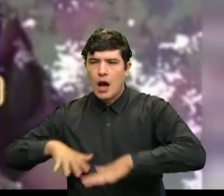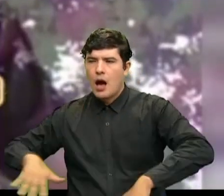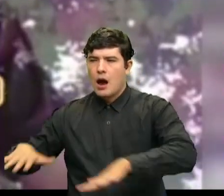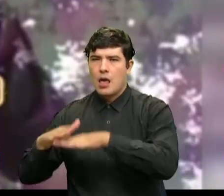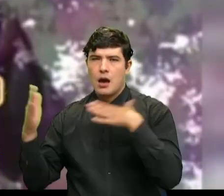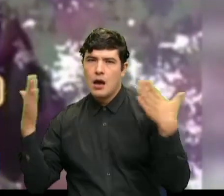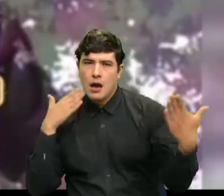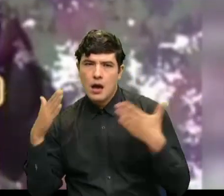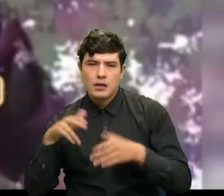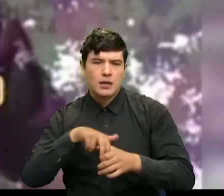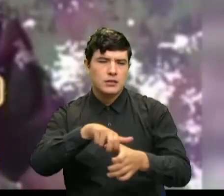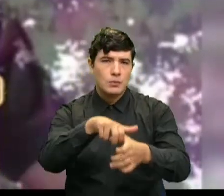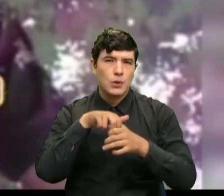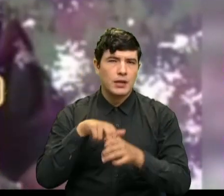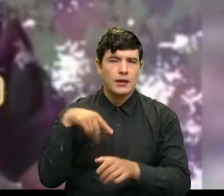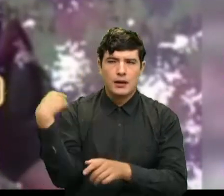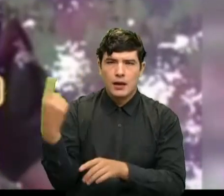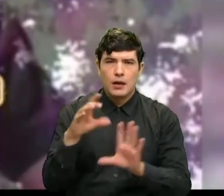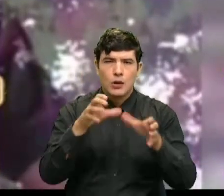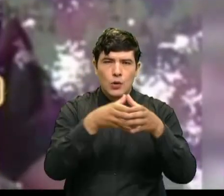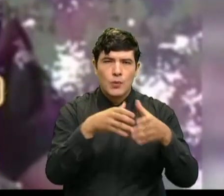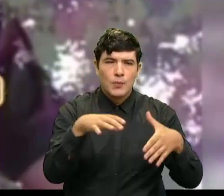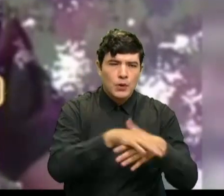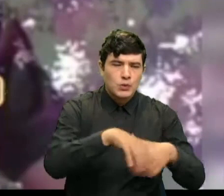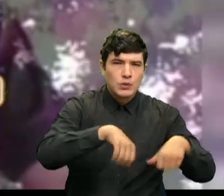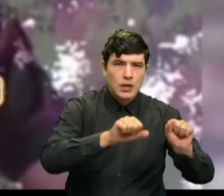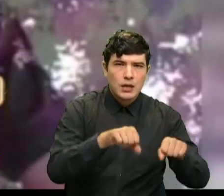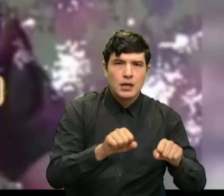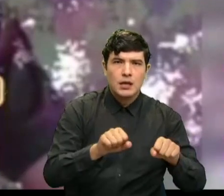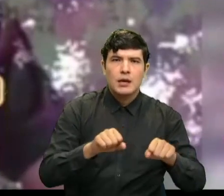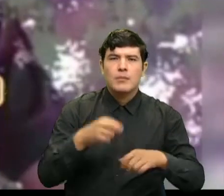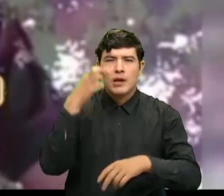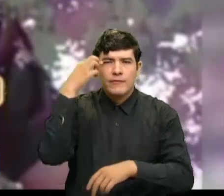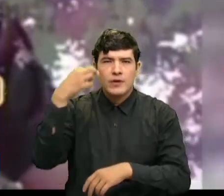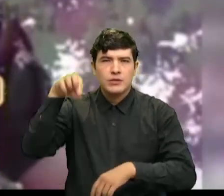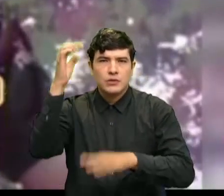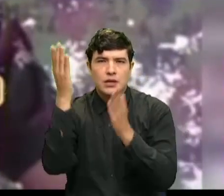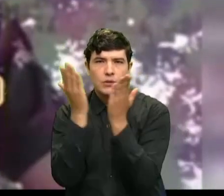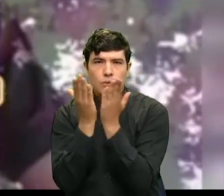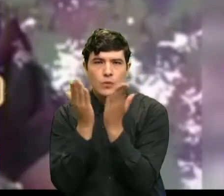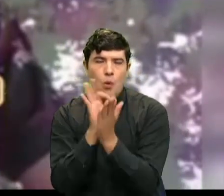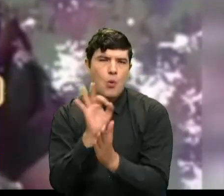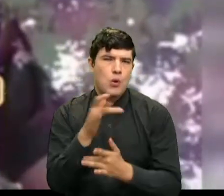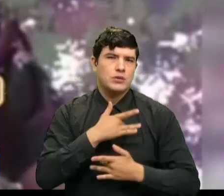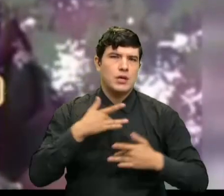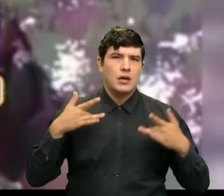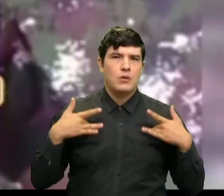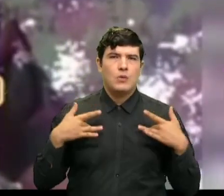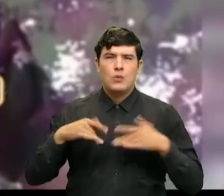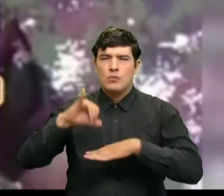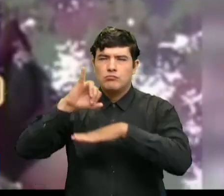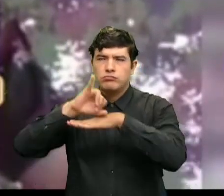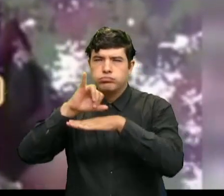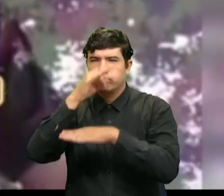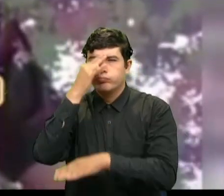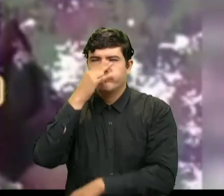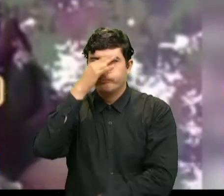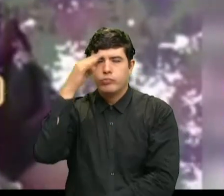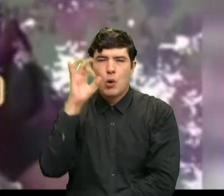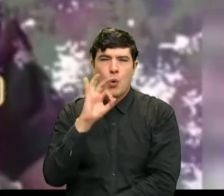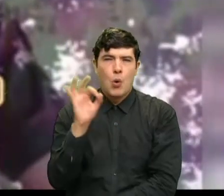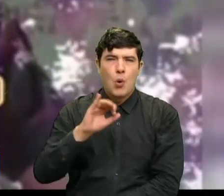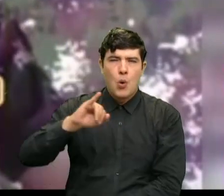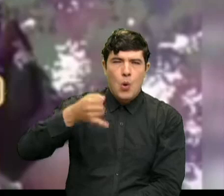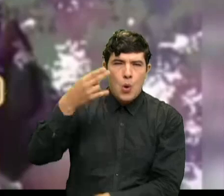transportadores de toda índole, gremios de mototaxis, profesionales de la educación y la salud, iglesias católicas y evangélicas, al pueblo